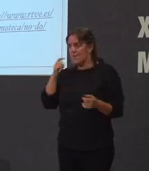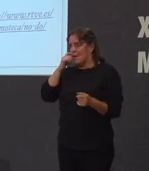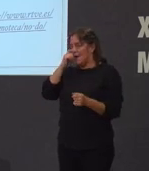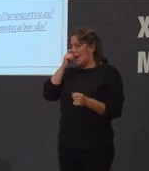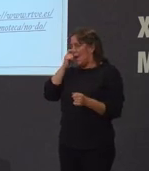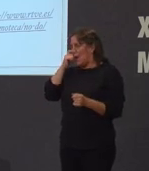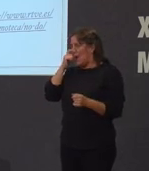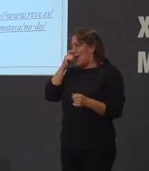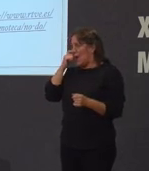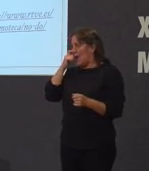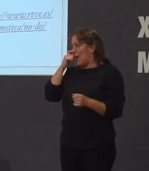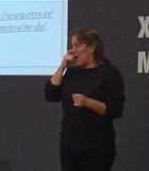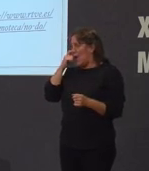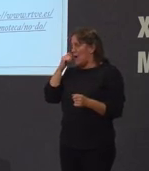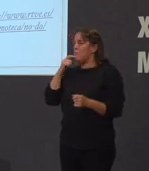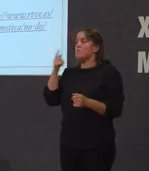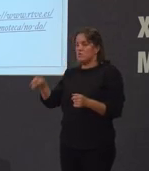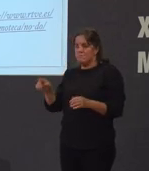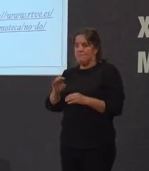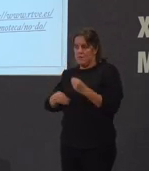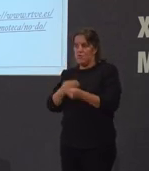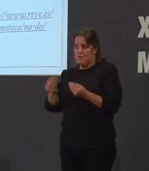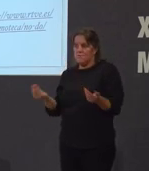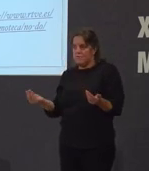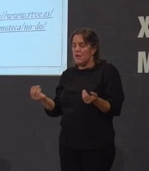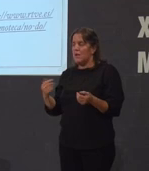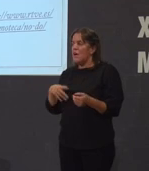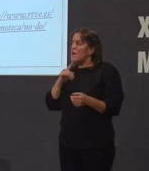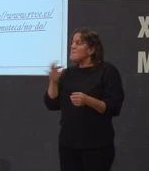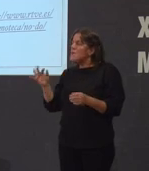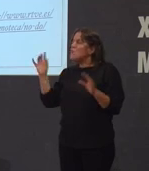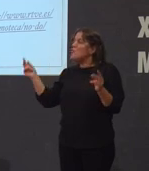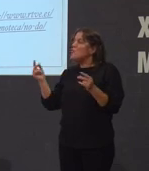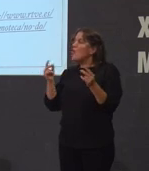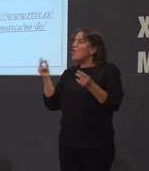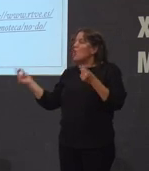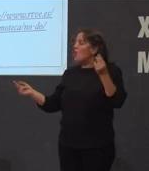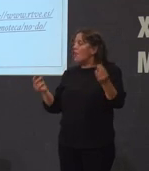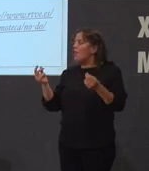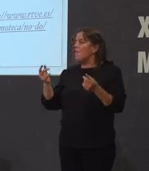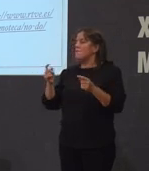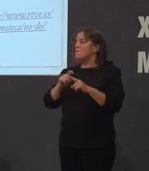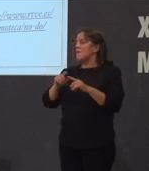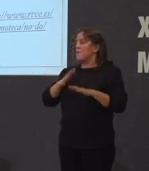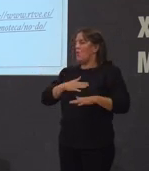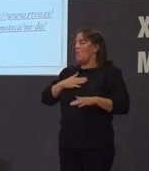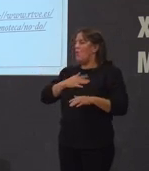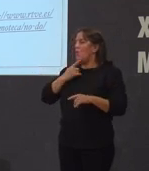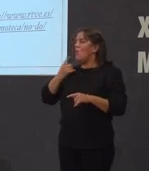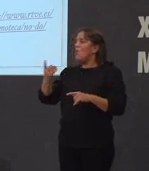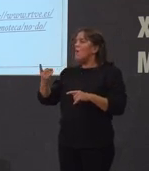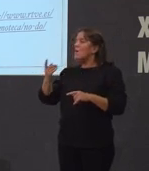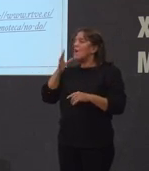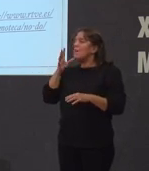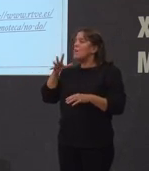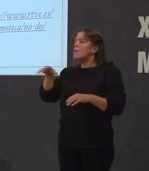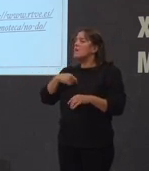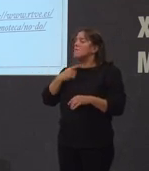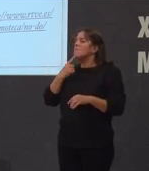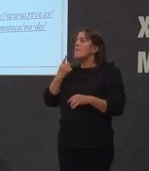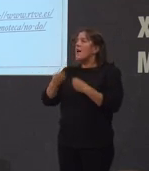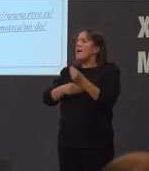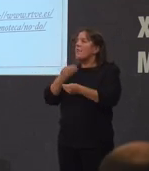jaitas pois eso eso era o que había non? e aparte era un folclore que estaba como veremos ahora en mans basicamente de estructuras de poder